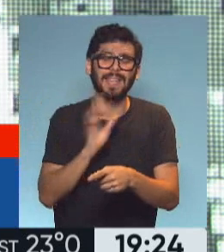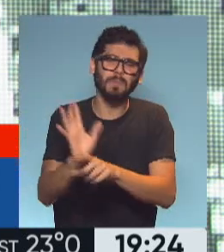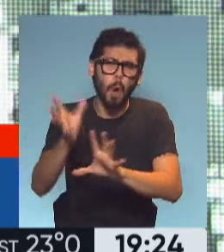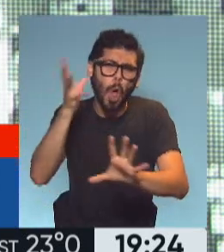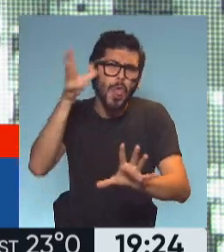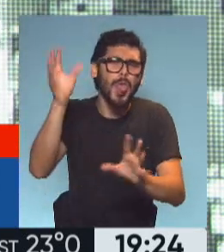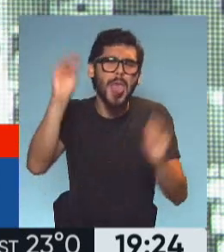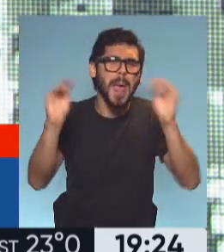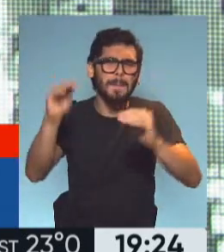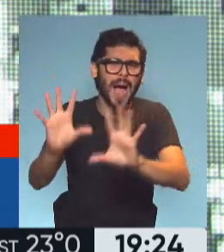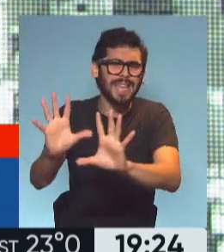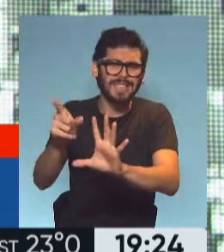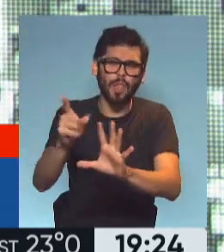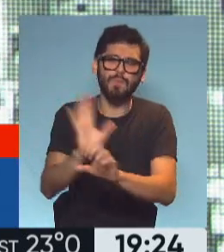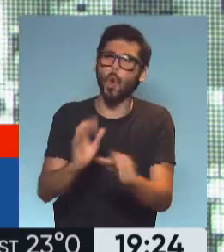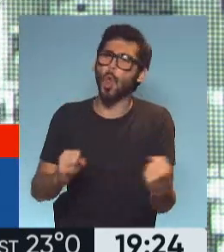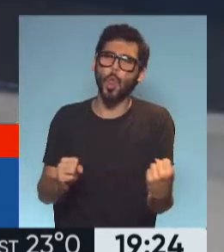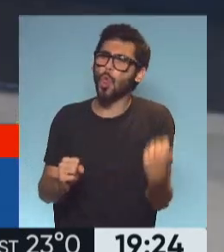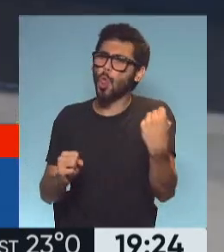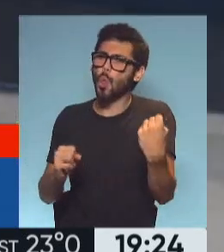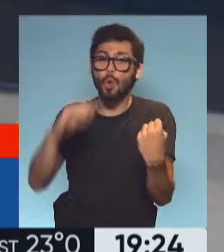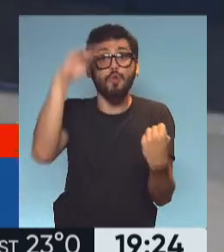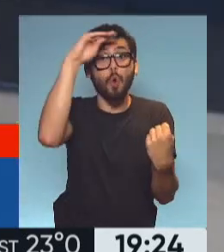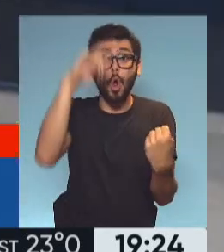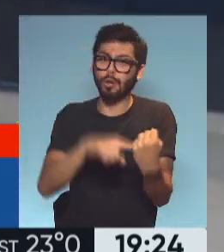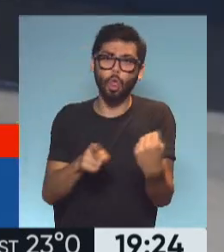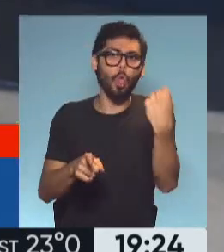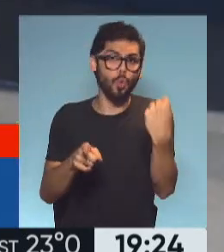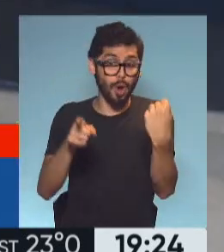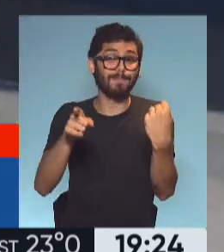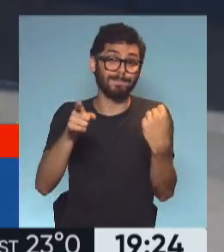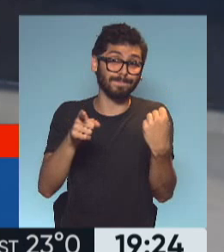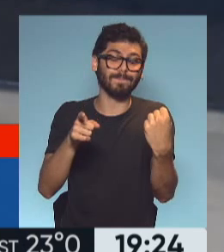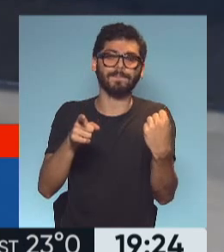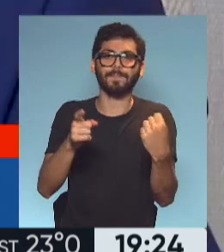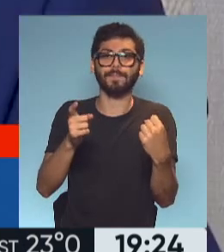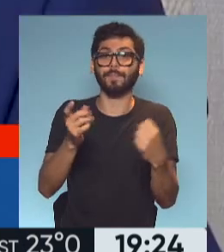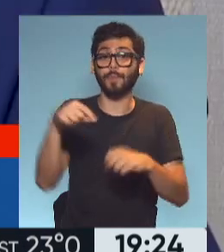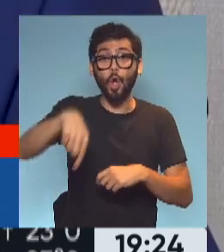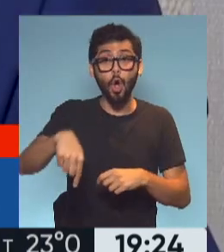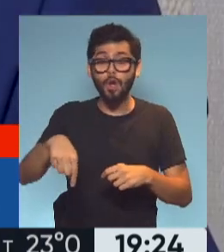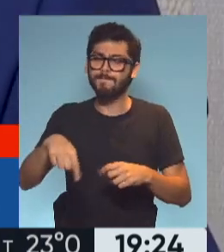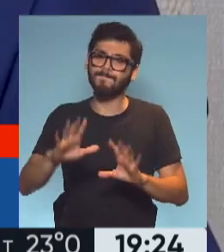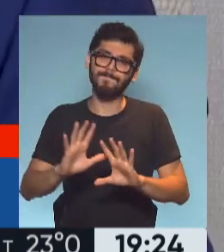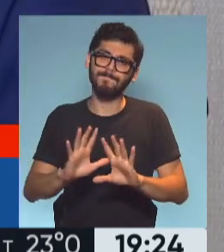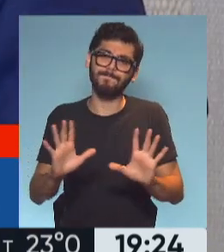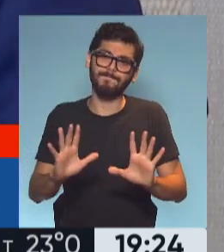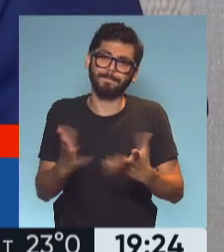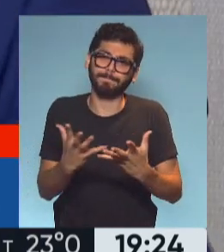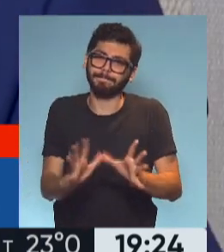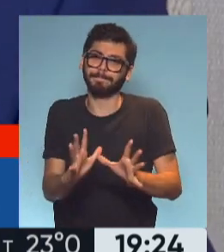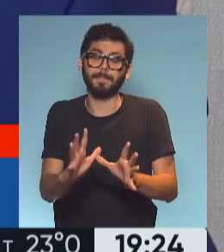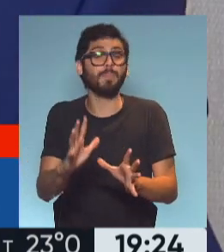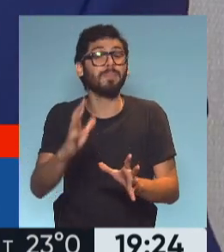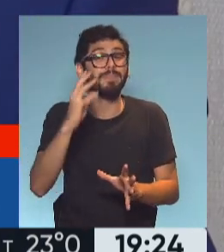decir, dentro del gobierno. Una línea dura al bolsonarismo. Bueno, él tuvo que dar un paso al costado en el día de hoy, presionado también por